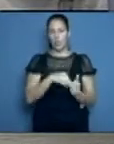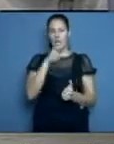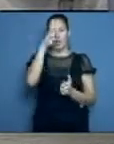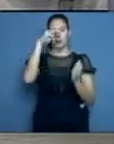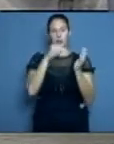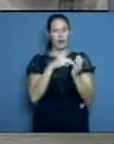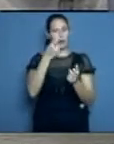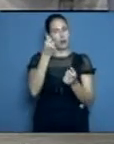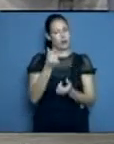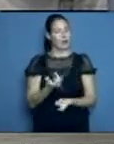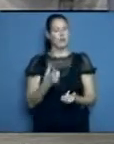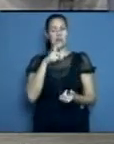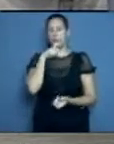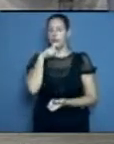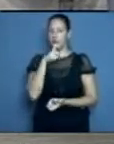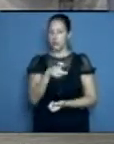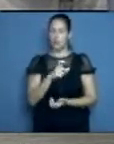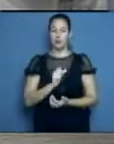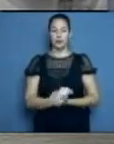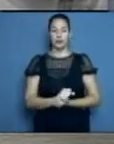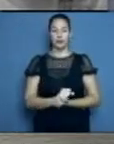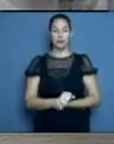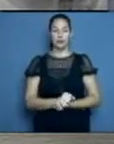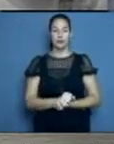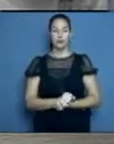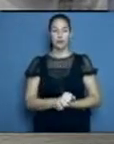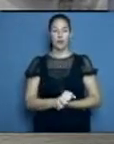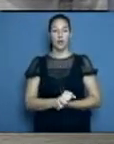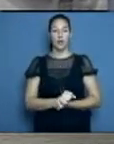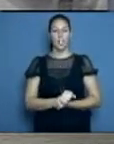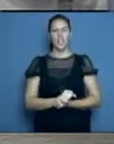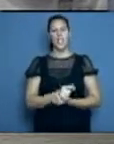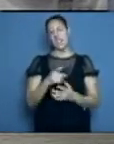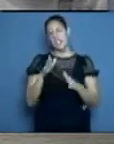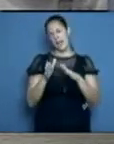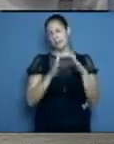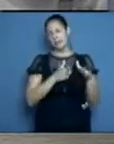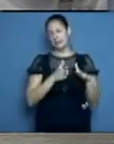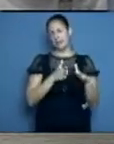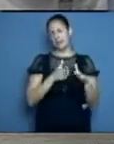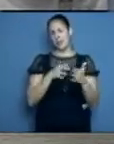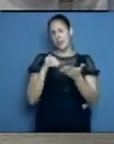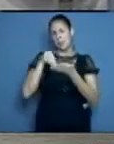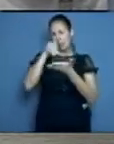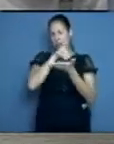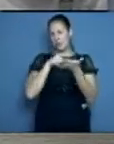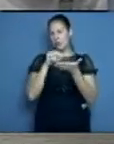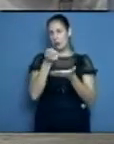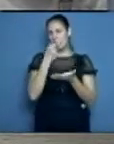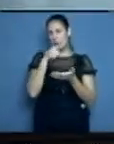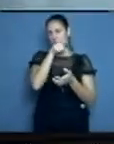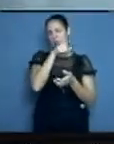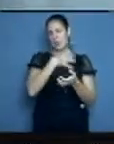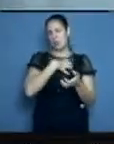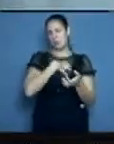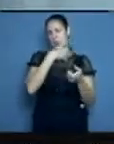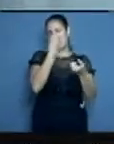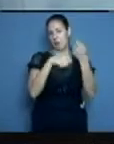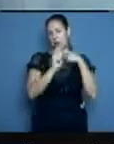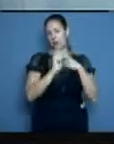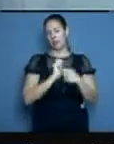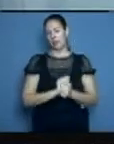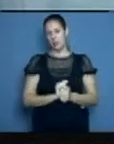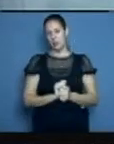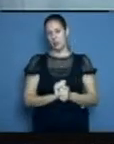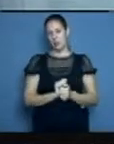antibiótico precisamente no se utiliza. Y nos preguntamos, ¿de dónde salen esos medicamentos? ¿Por qué tanta cantidad de